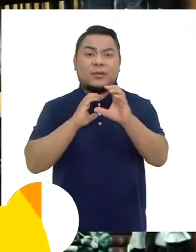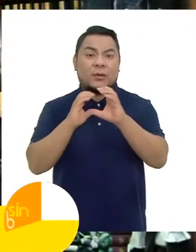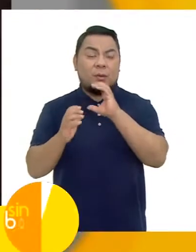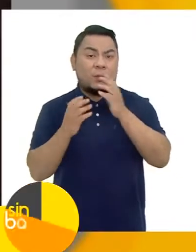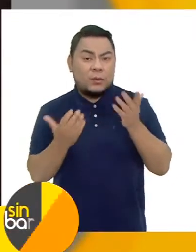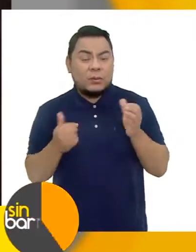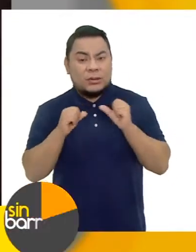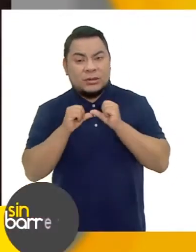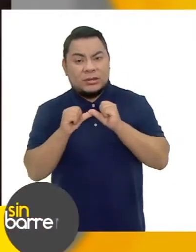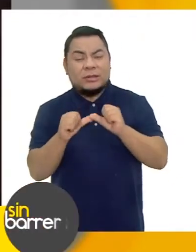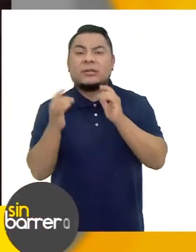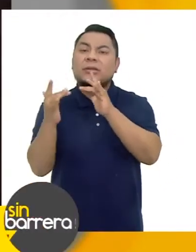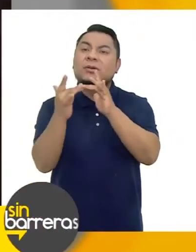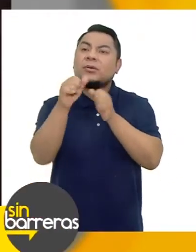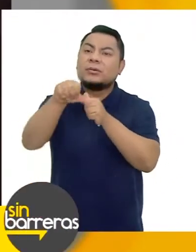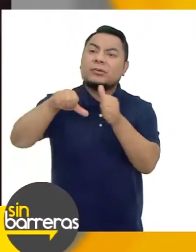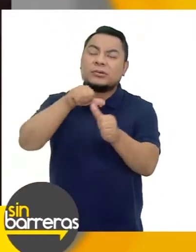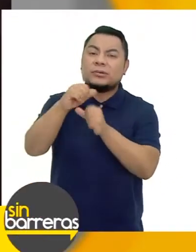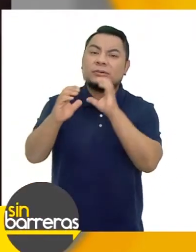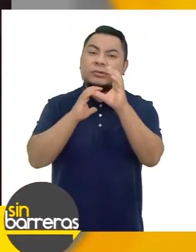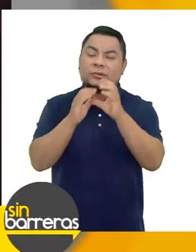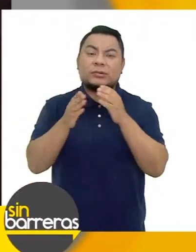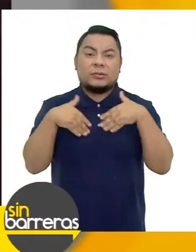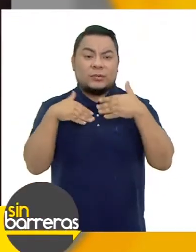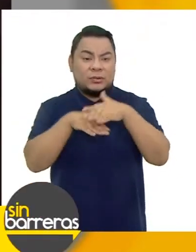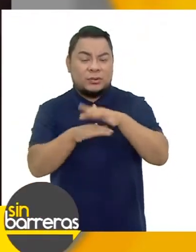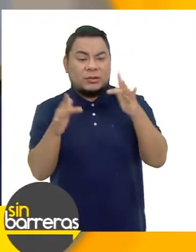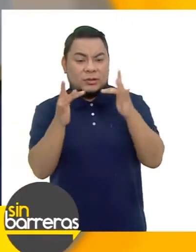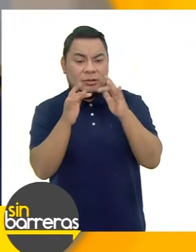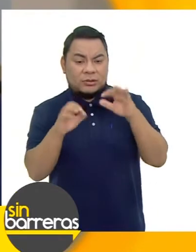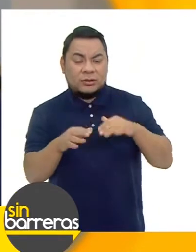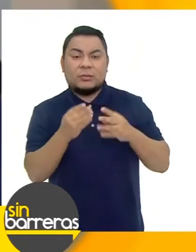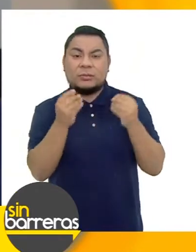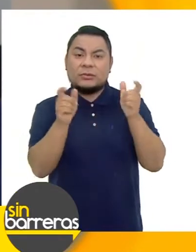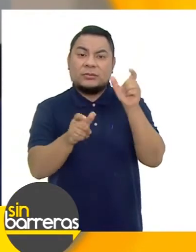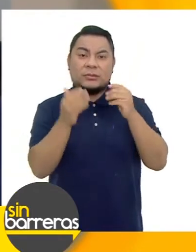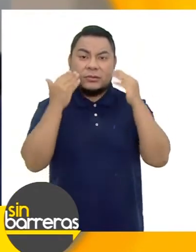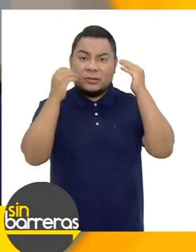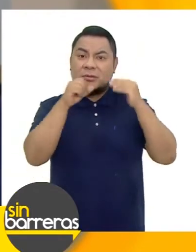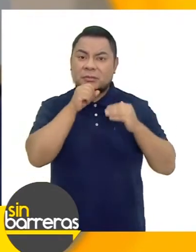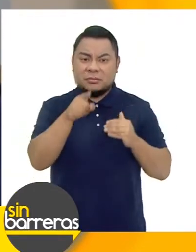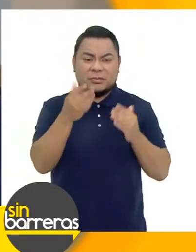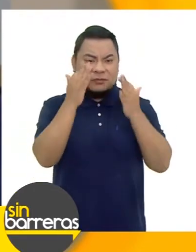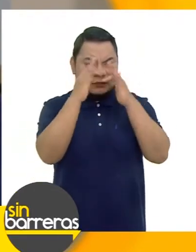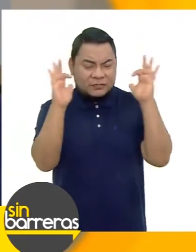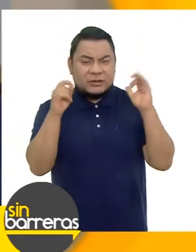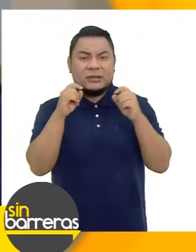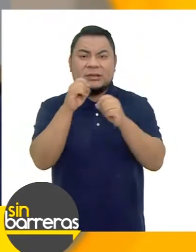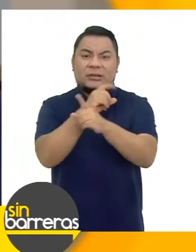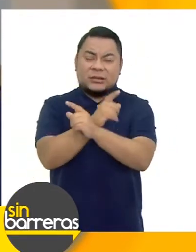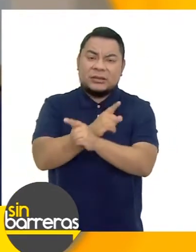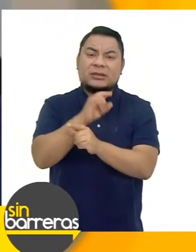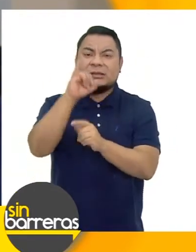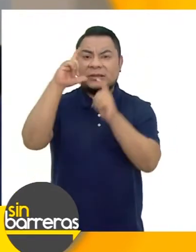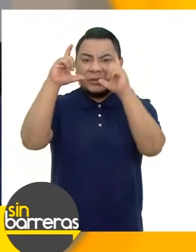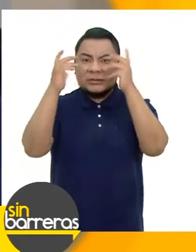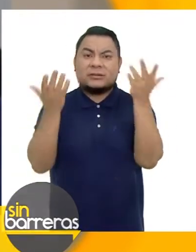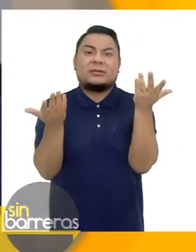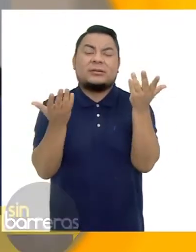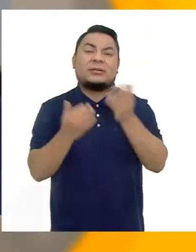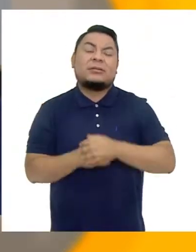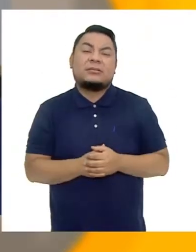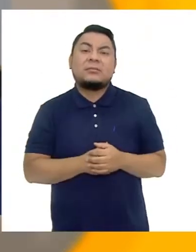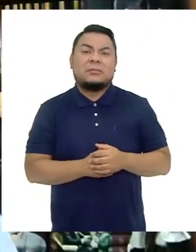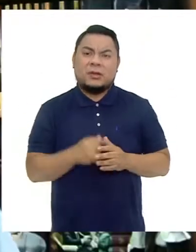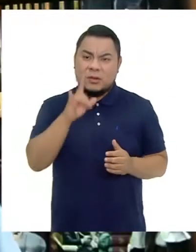Comunicarnos Mantengamos ese contacto social Ahora podemos entrar a las redes He visto mucha gente mayor Entrando al Facebook Al Twitter Al Instagram